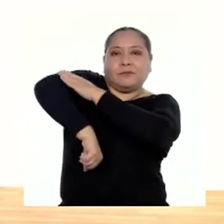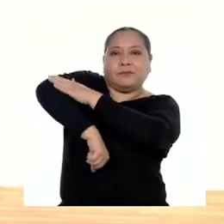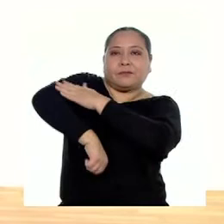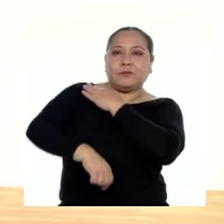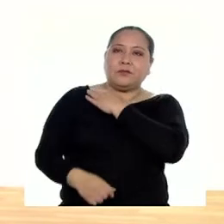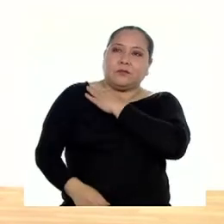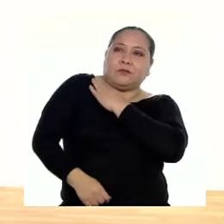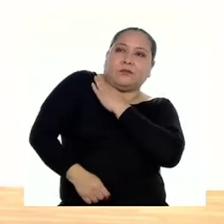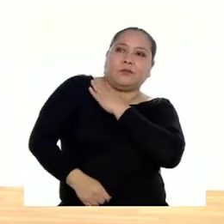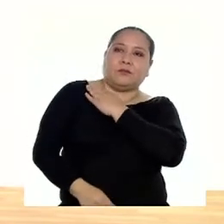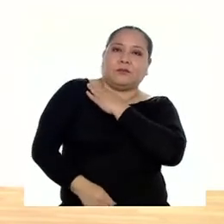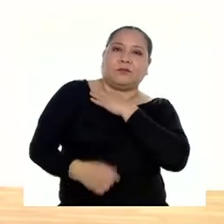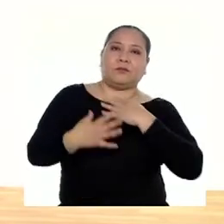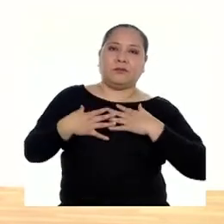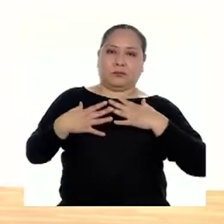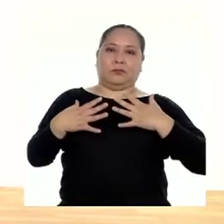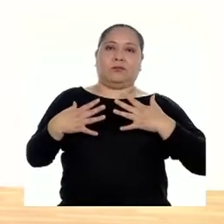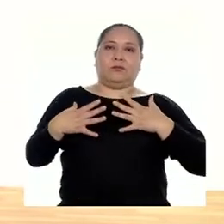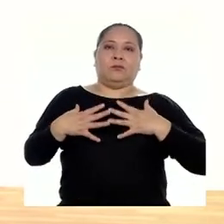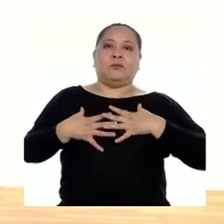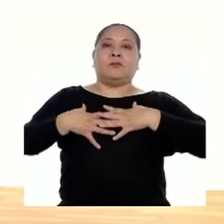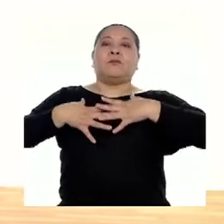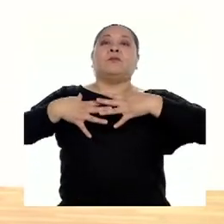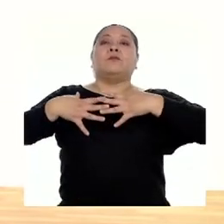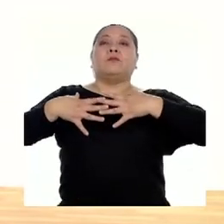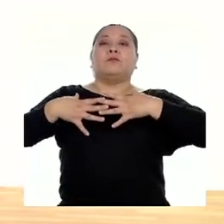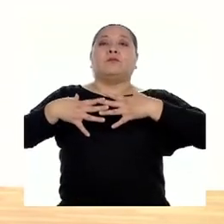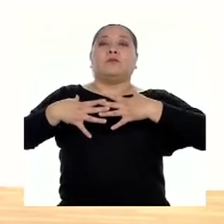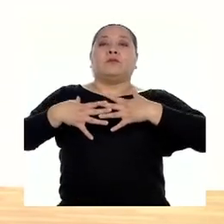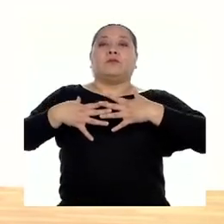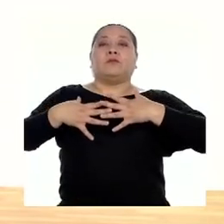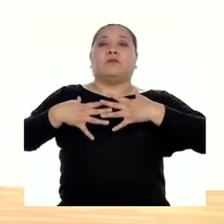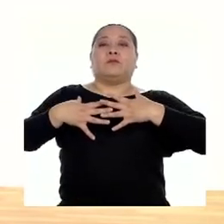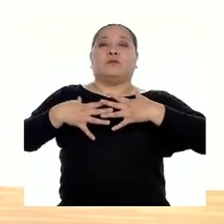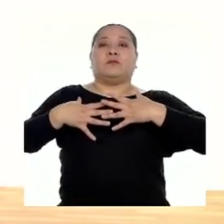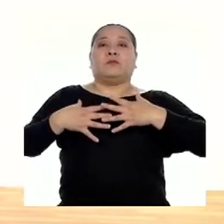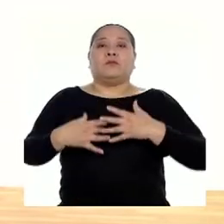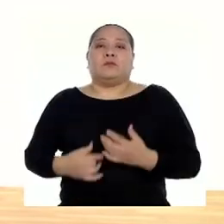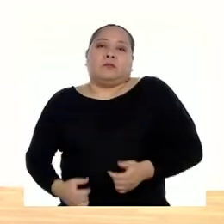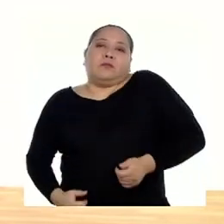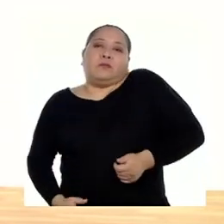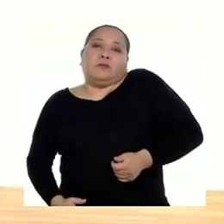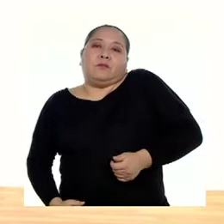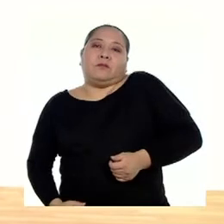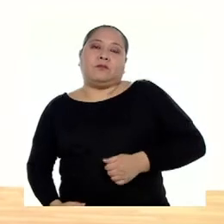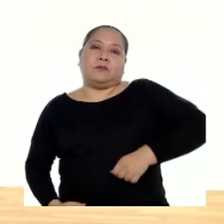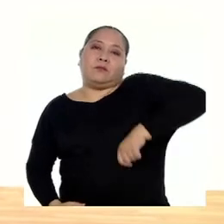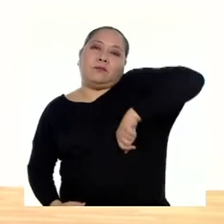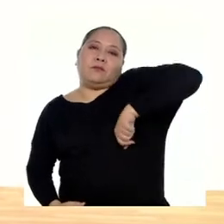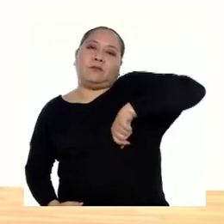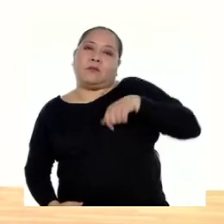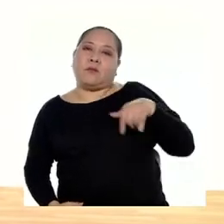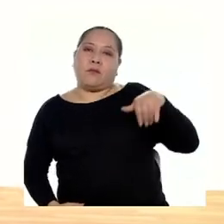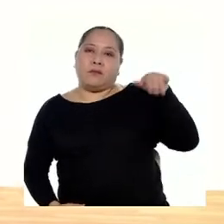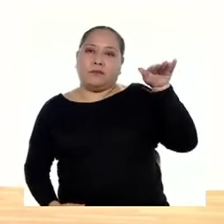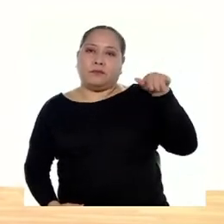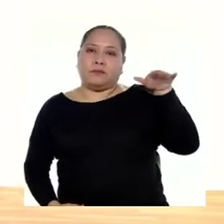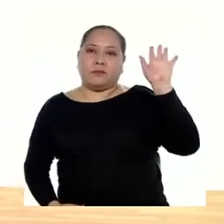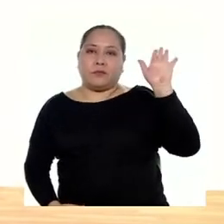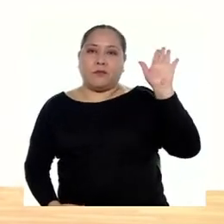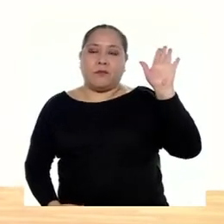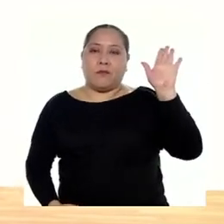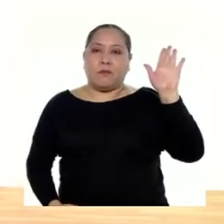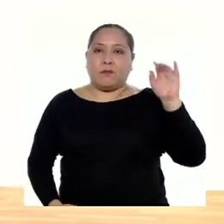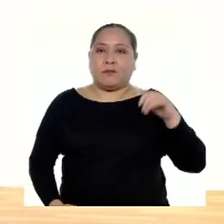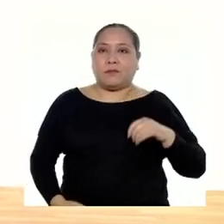Hombro. Ahora el pecho. Inhala. Eso es. Pecho grande. Hombro. Codo. Muñeca. Y